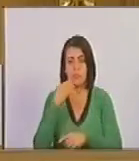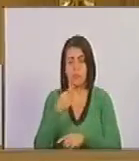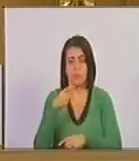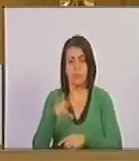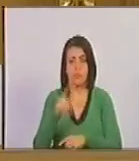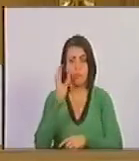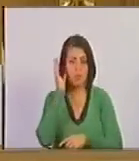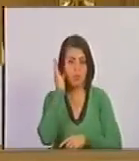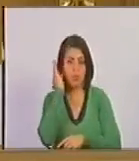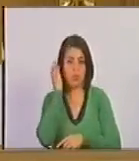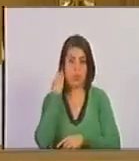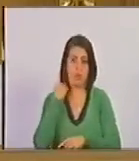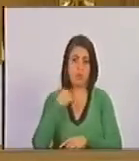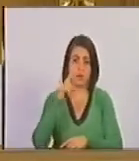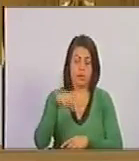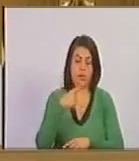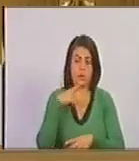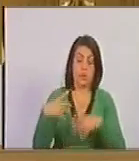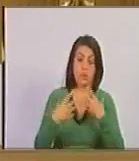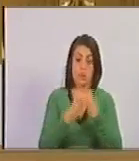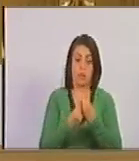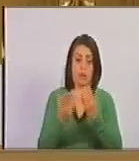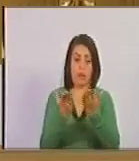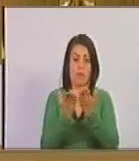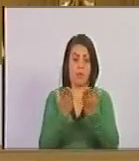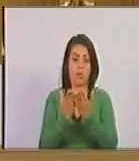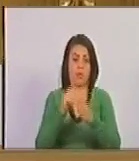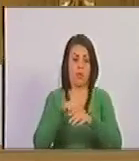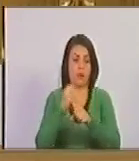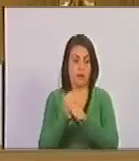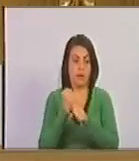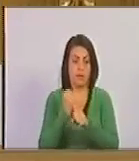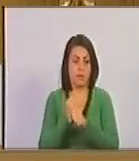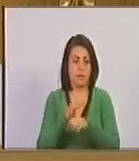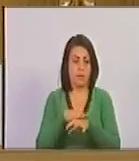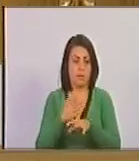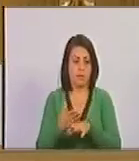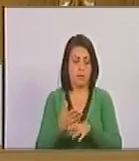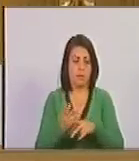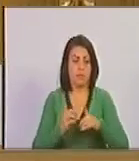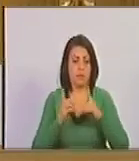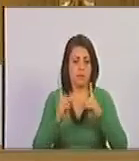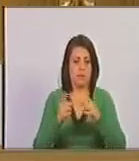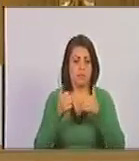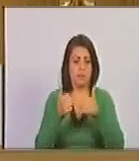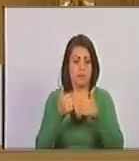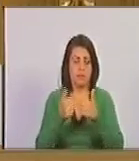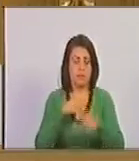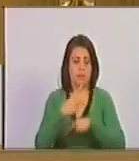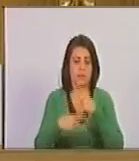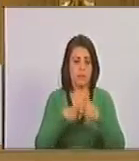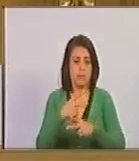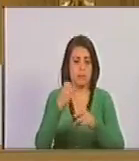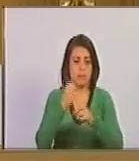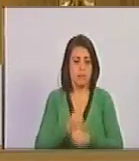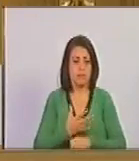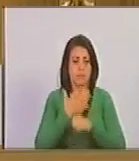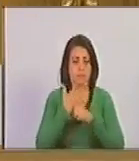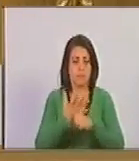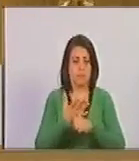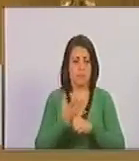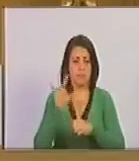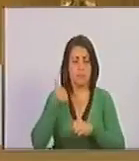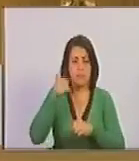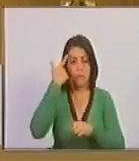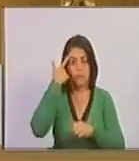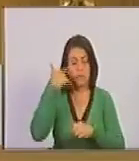y las mujeres están en su escuela trabajando con los niños. Es una revolución de esperanza. Y